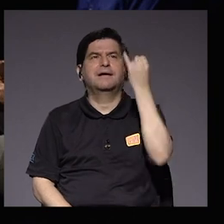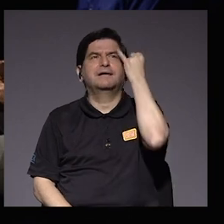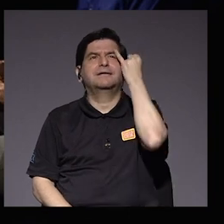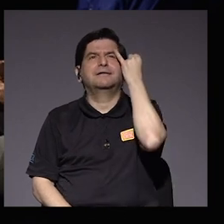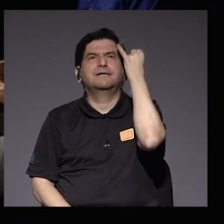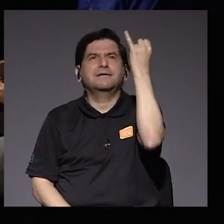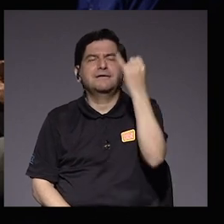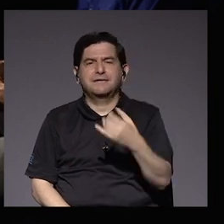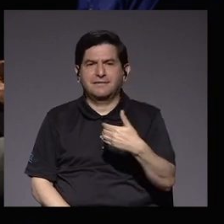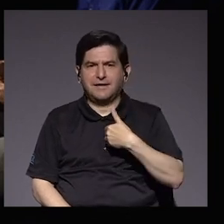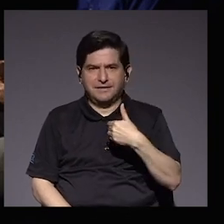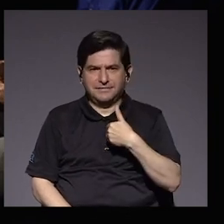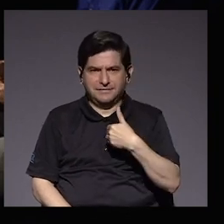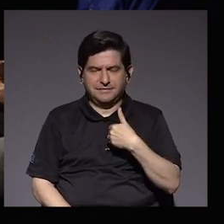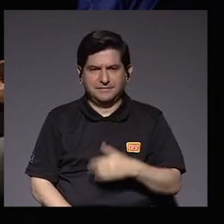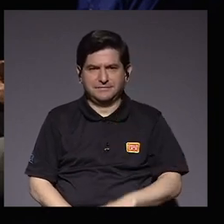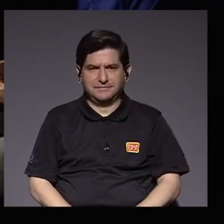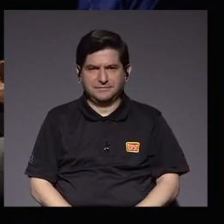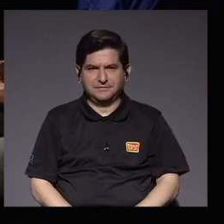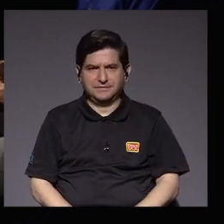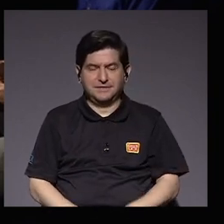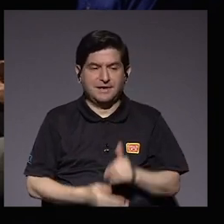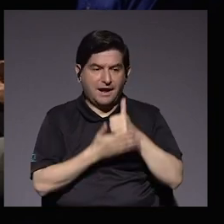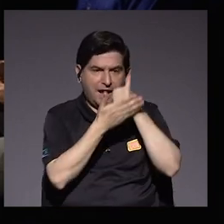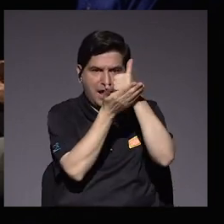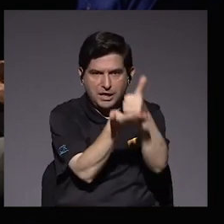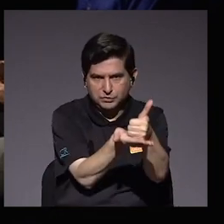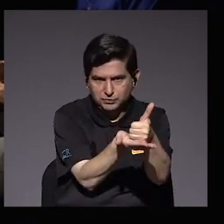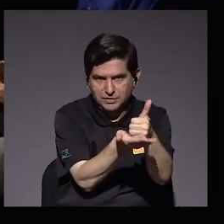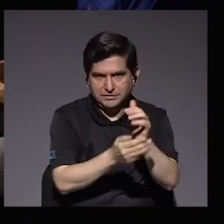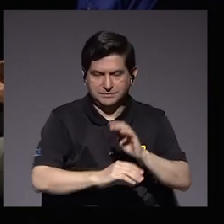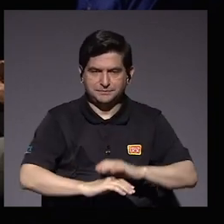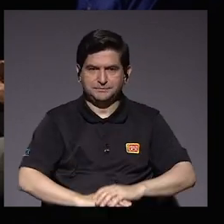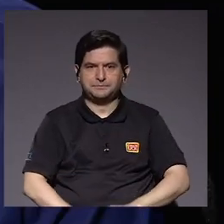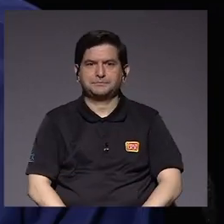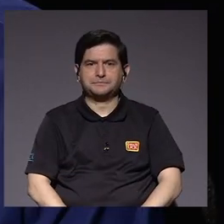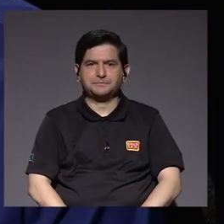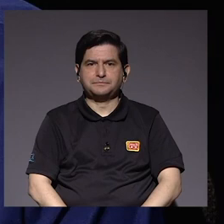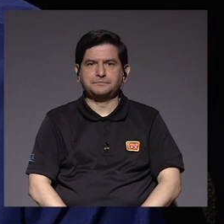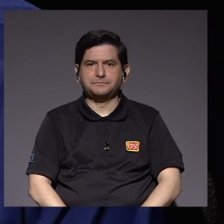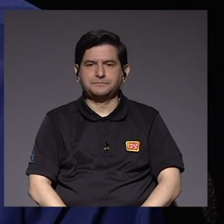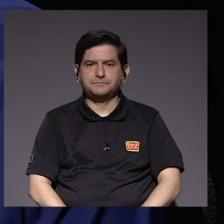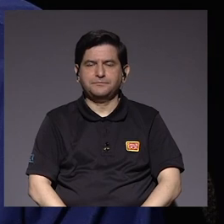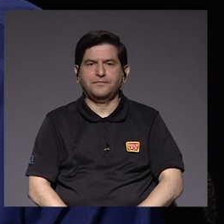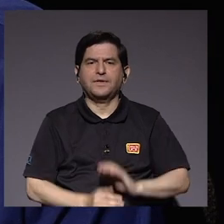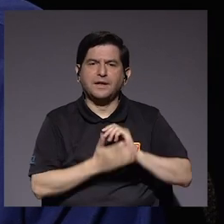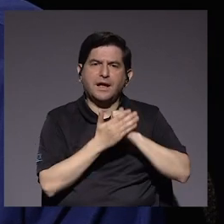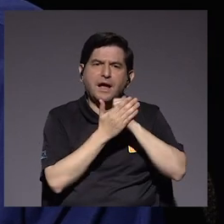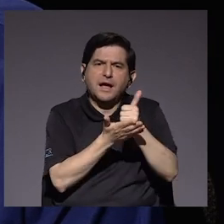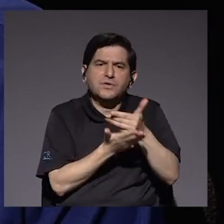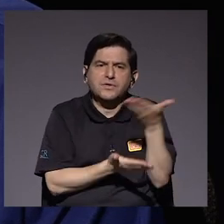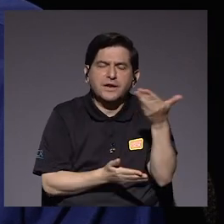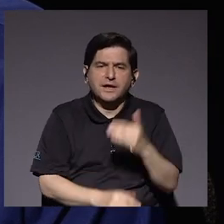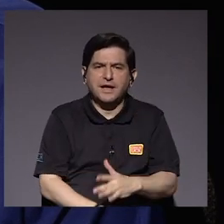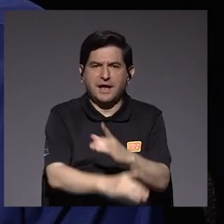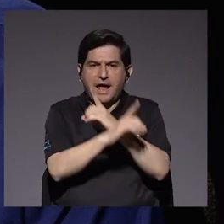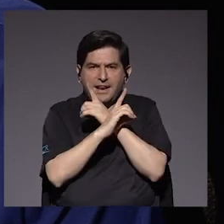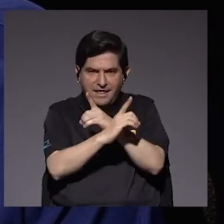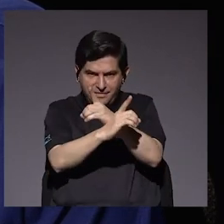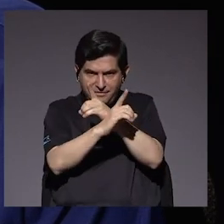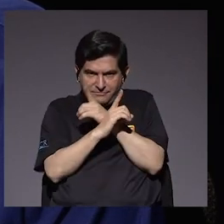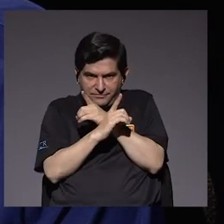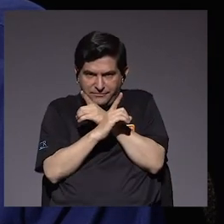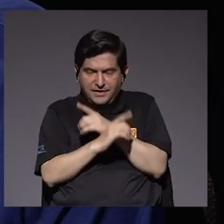la idea que se persigue es darles una ayuda. sea, contribuir a que se